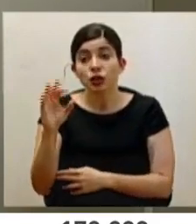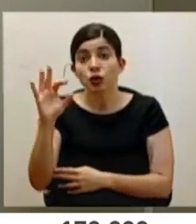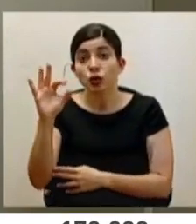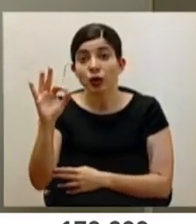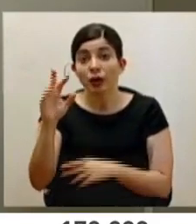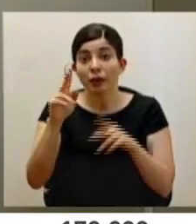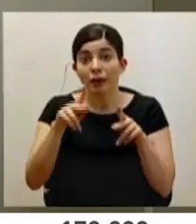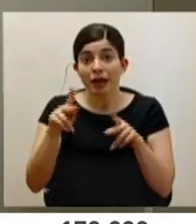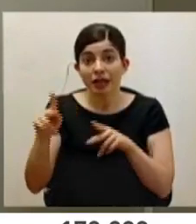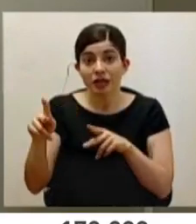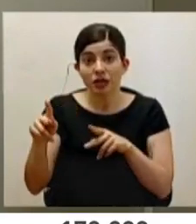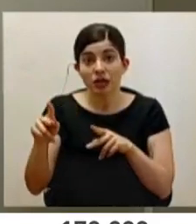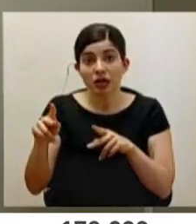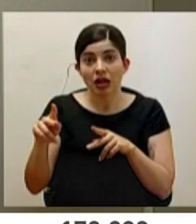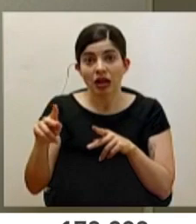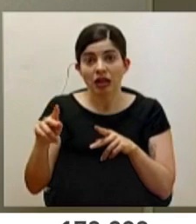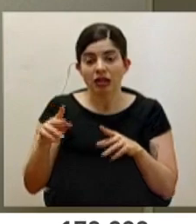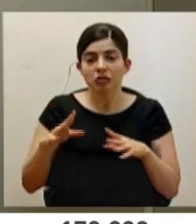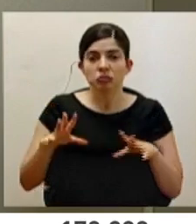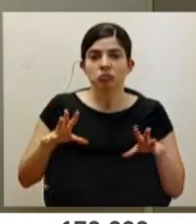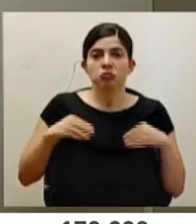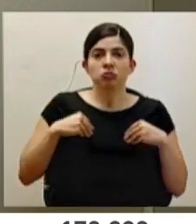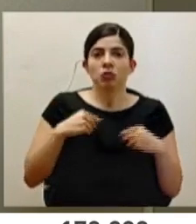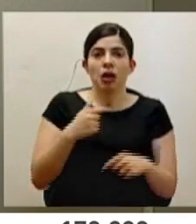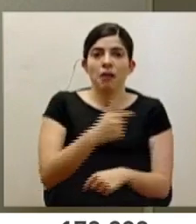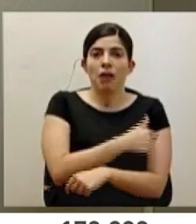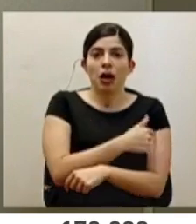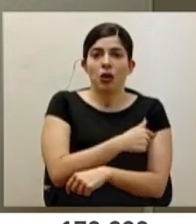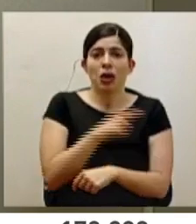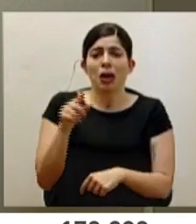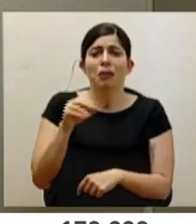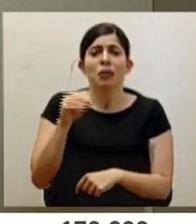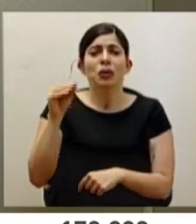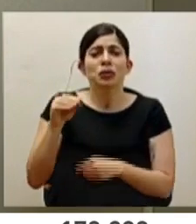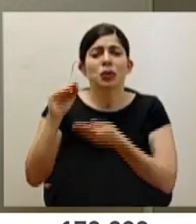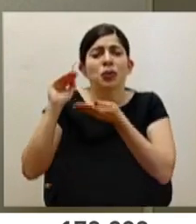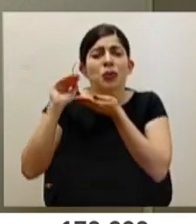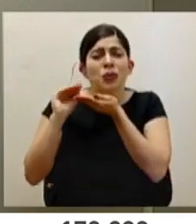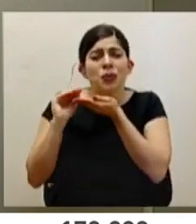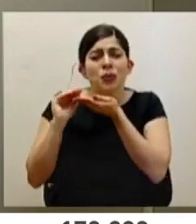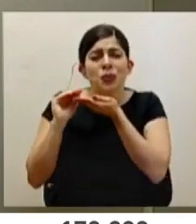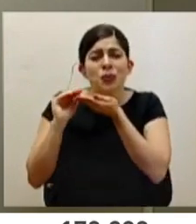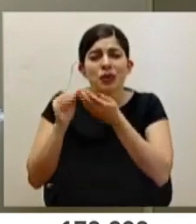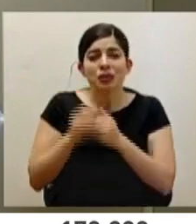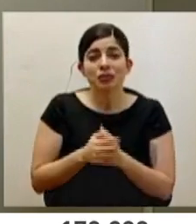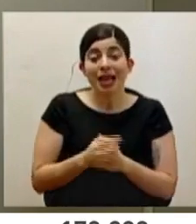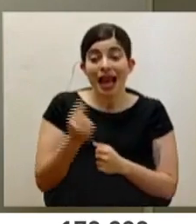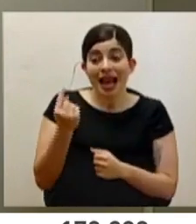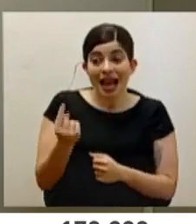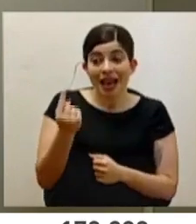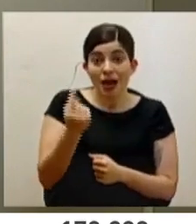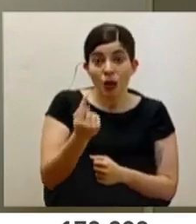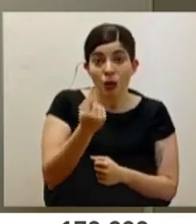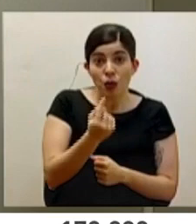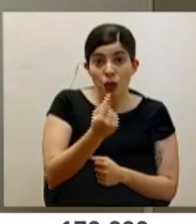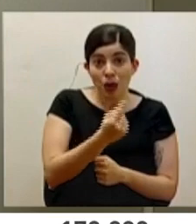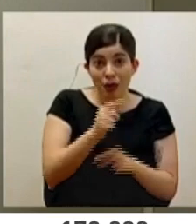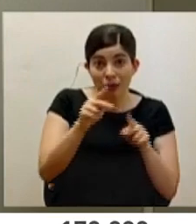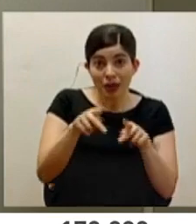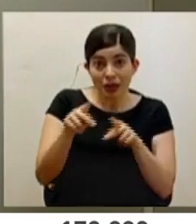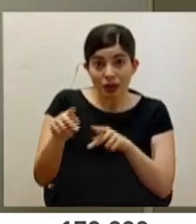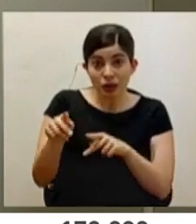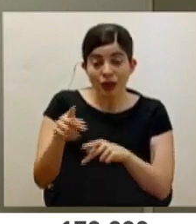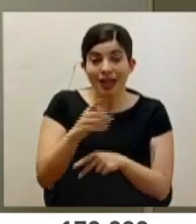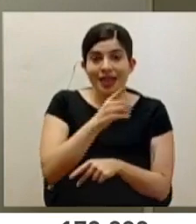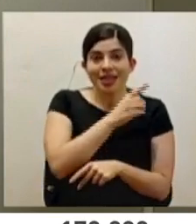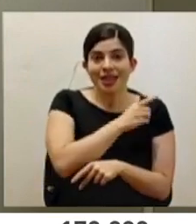personas han rechazado, este, la aplicación de la vacuna. un porcentaje muy bajo. Este, cada uno de estos casos, a través de la